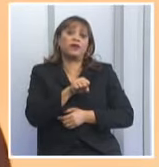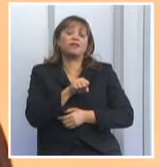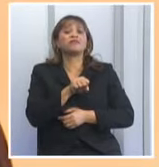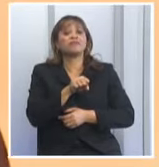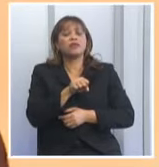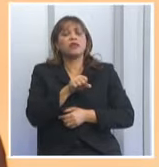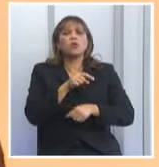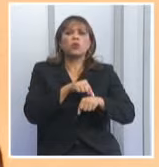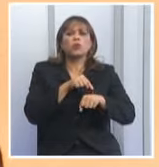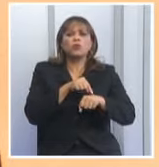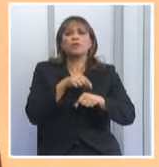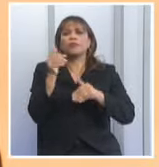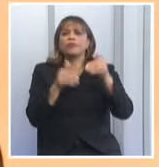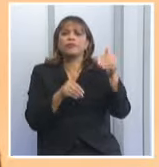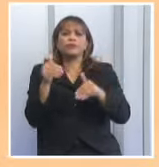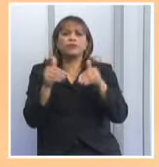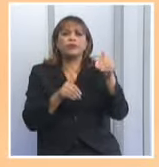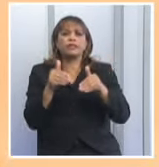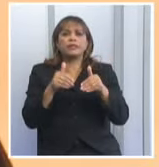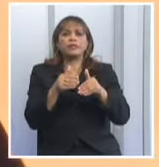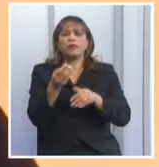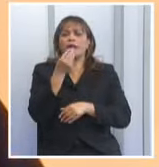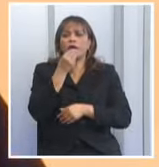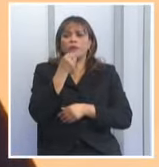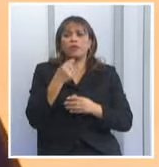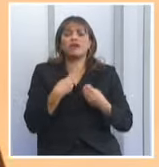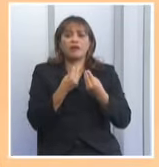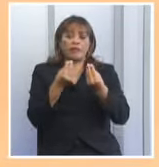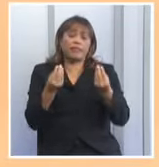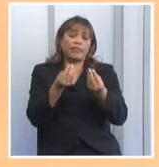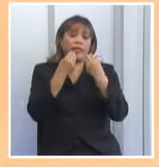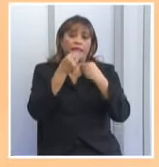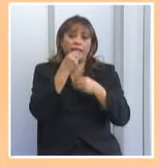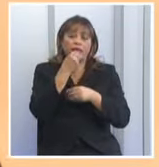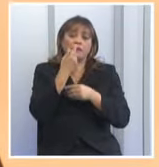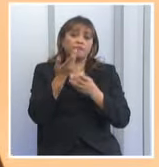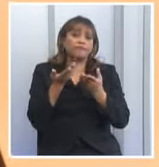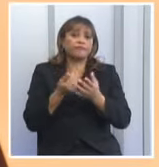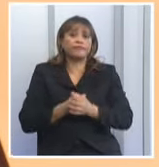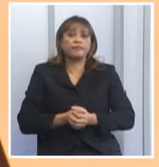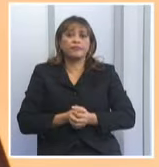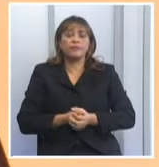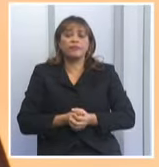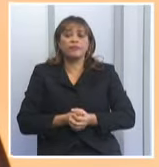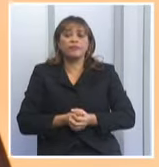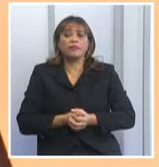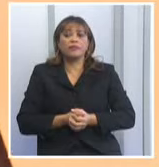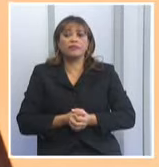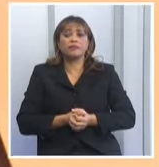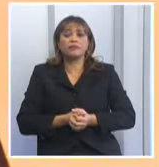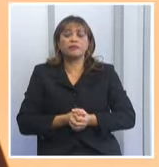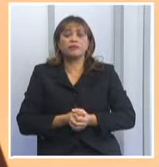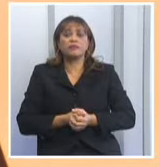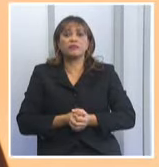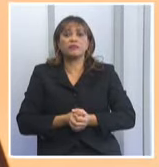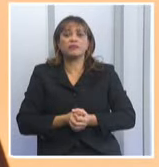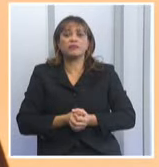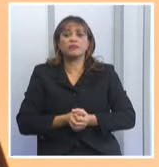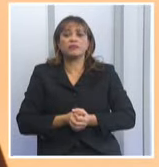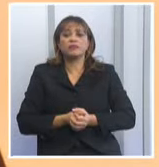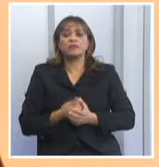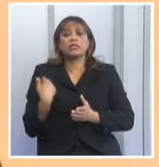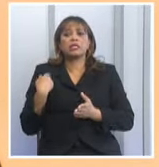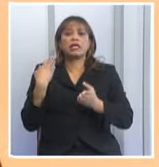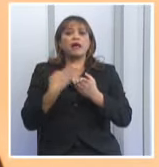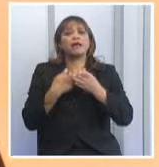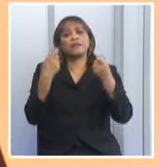tuve un tiempo asistiendo a las comidas que ofertan ahí, en el Limadojo. Y bueno, hasta